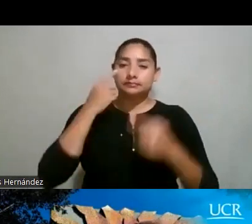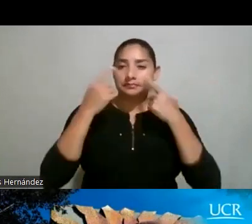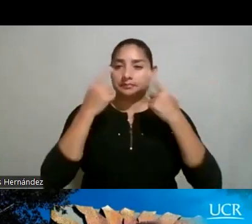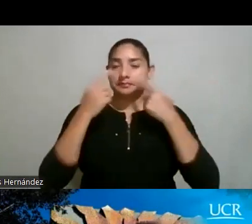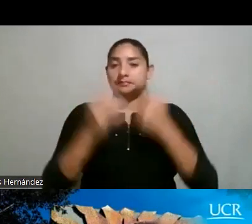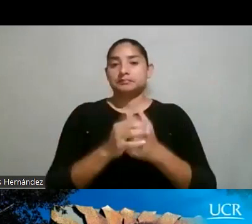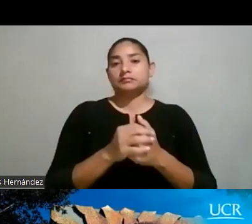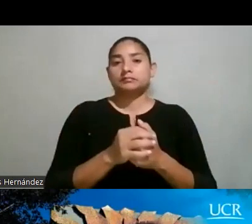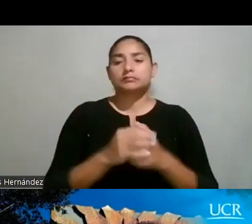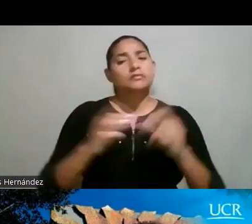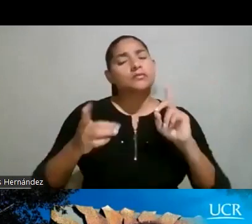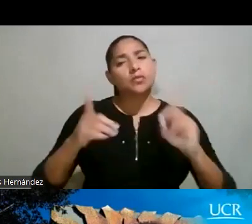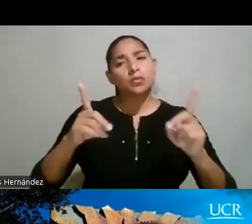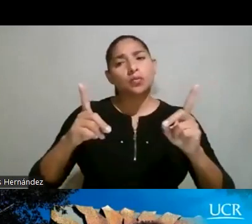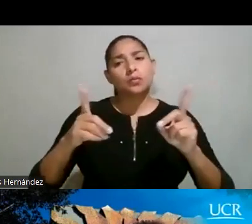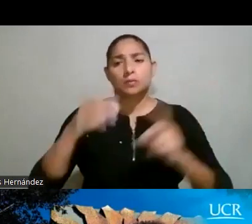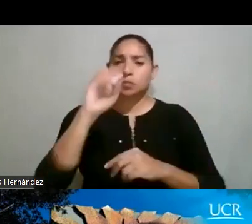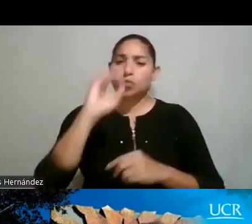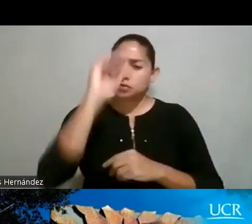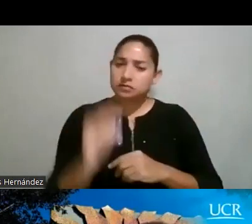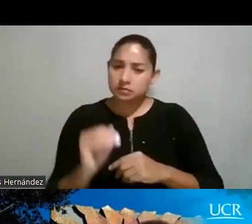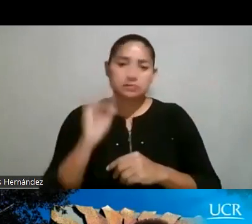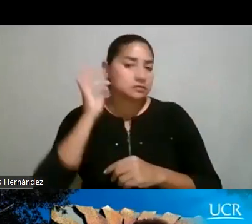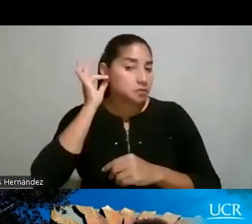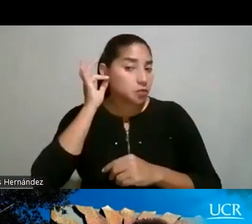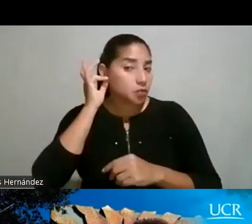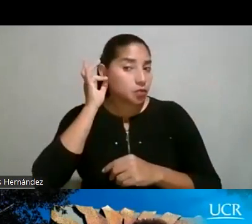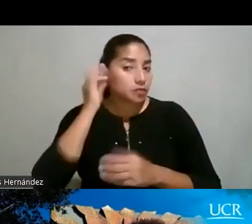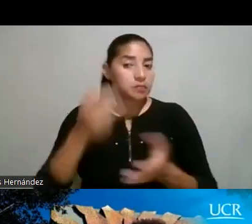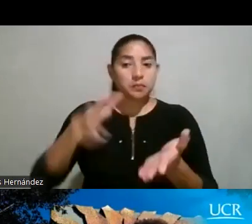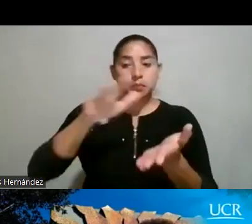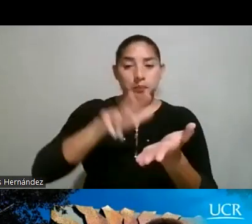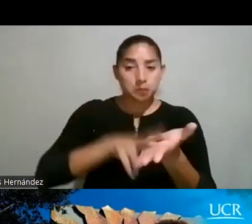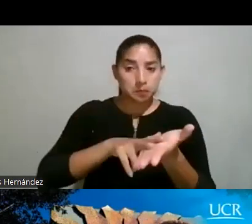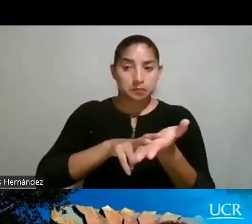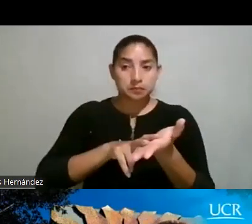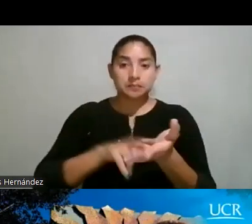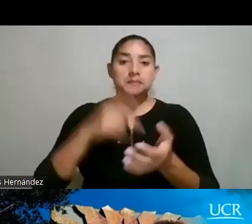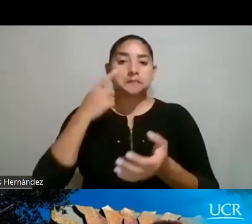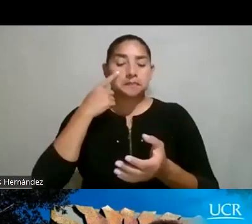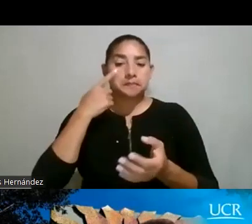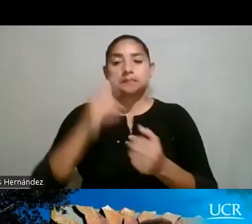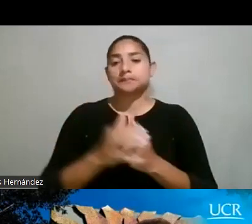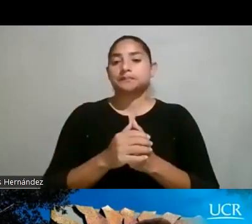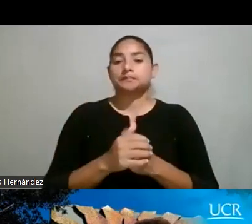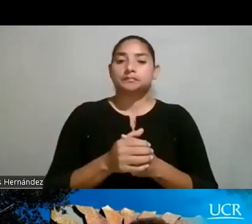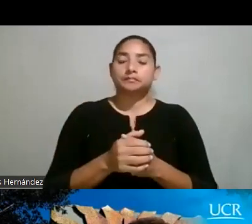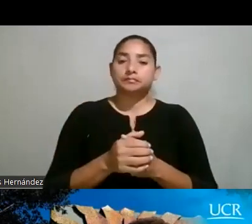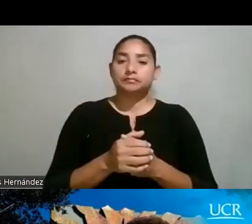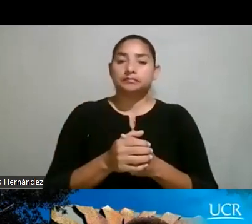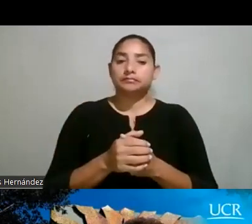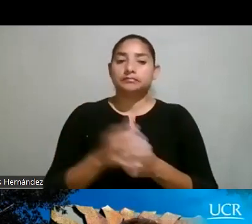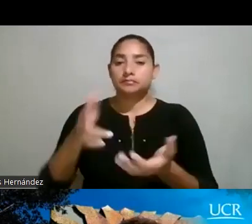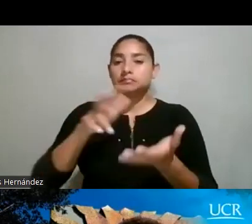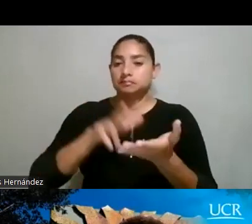¿cuál es el porcentaje de mujeres que están, y vemos aquí, pues, de mujeres que están,